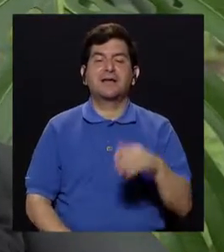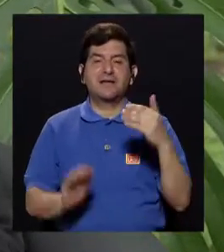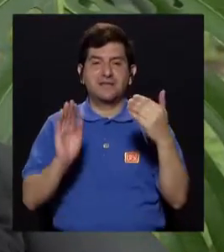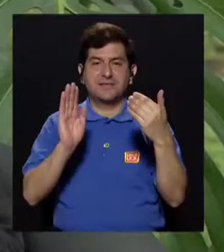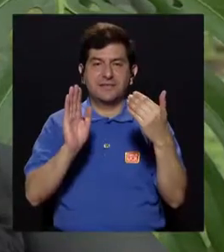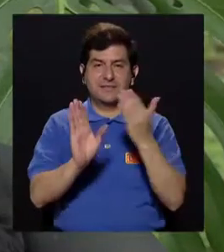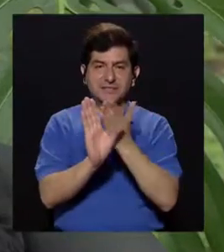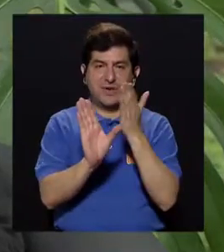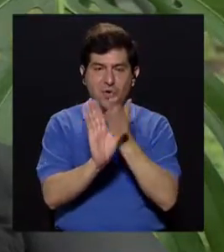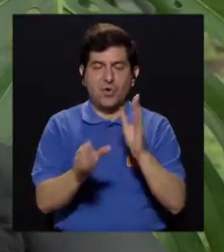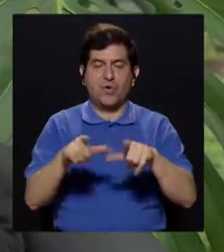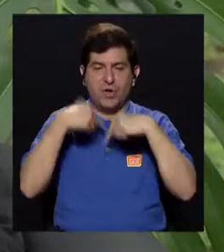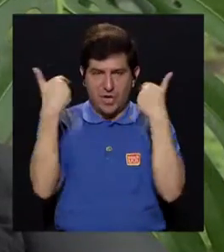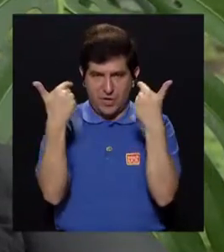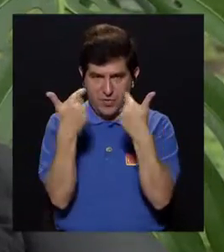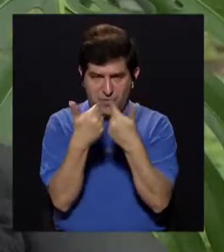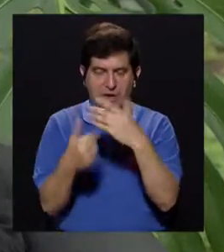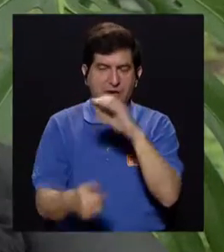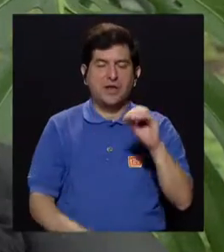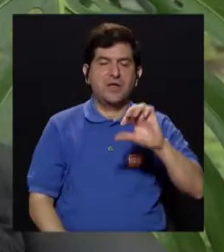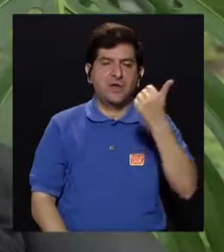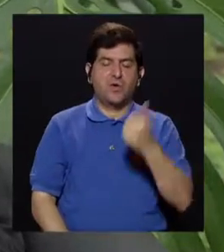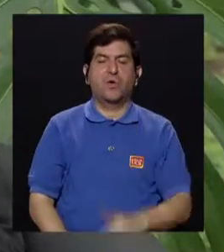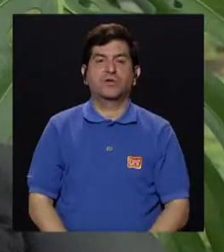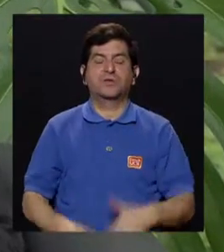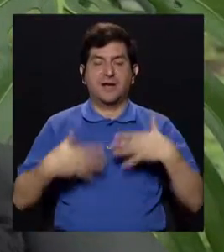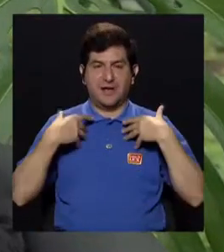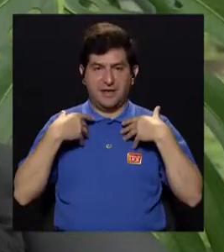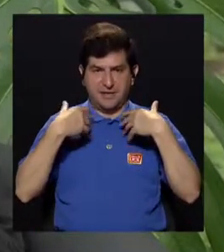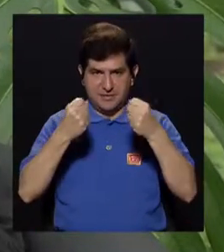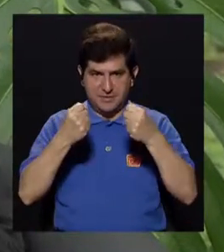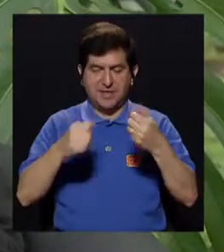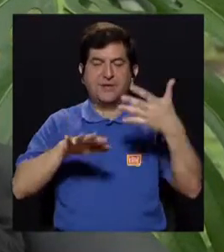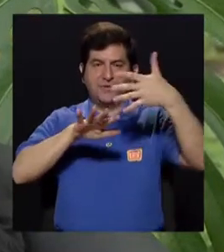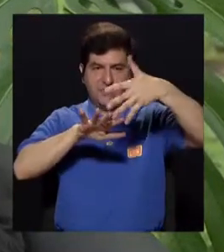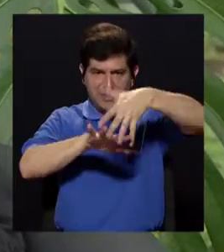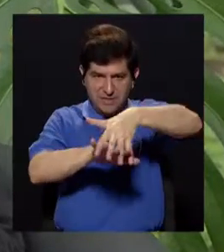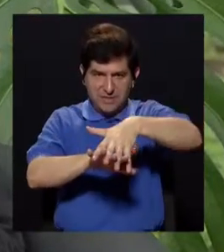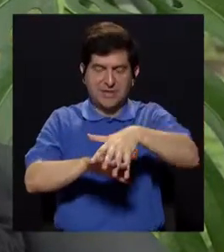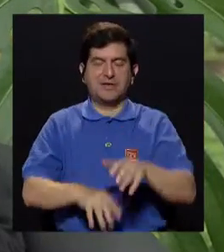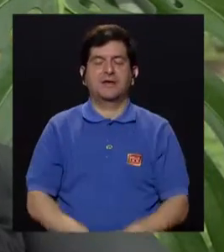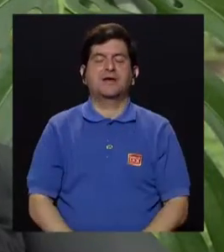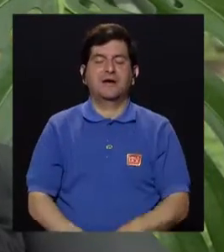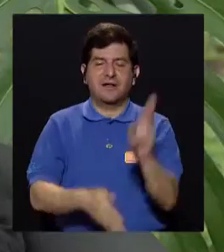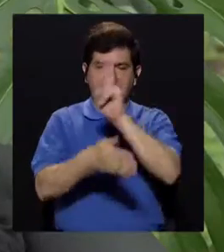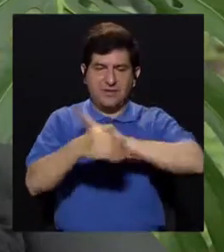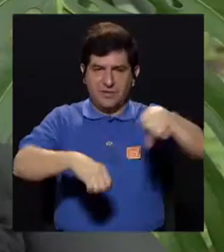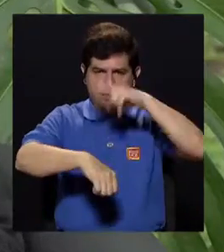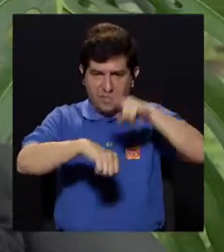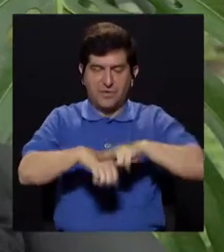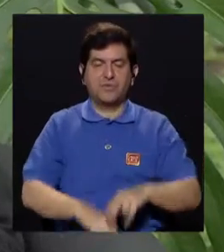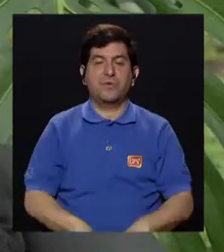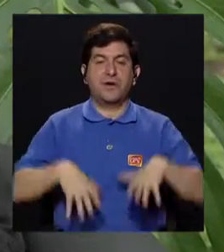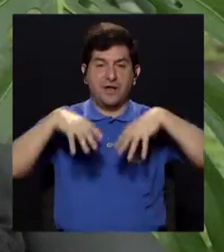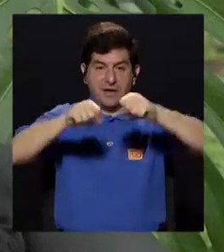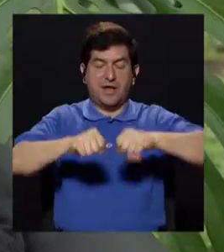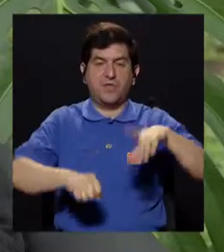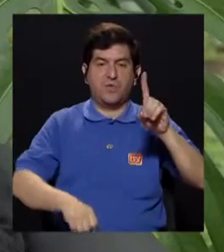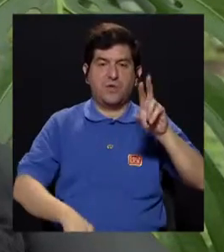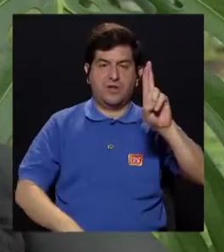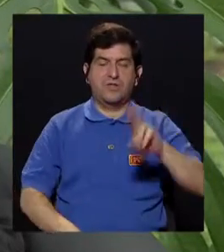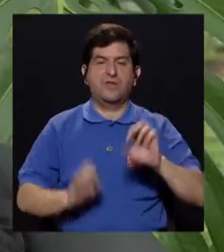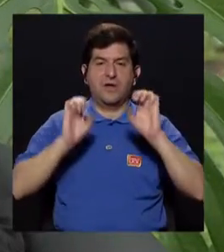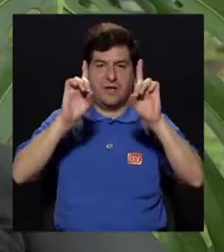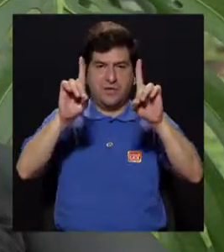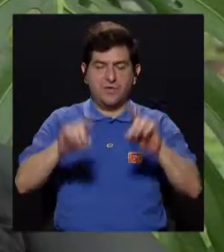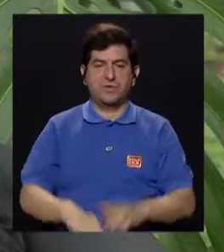grupal y otra maestría también en salud integral y movimiento humano de la Universidad Nacional. Además, es egresada